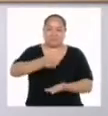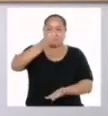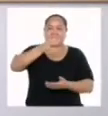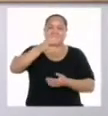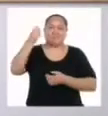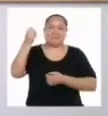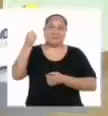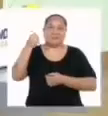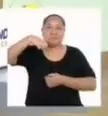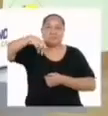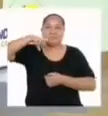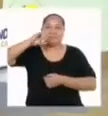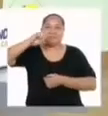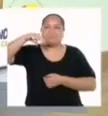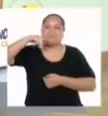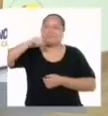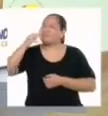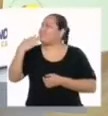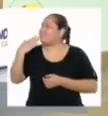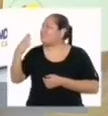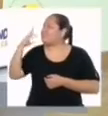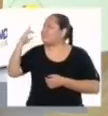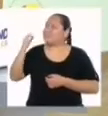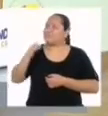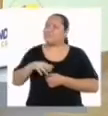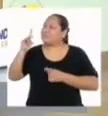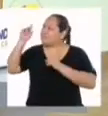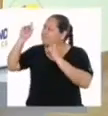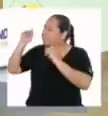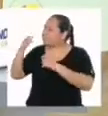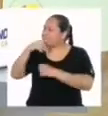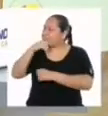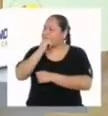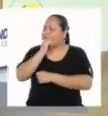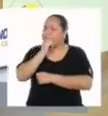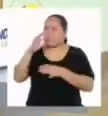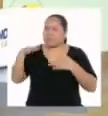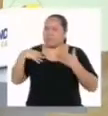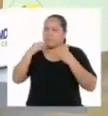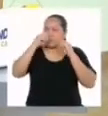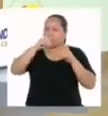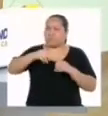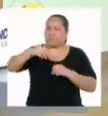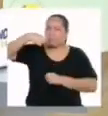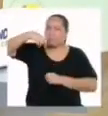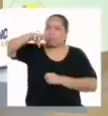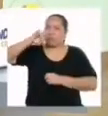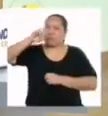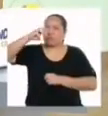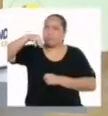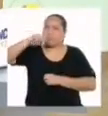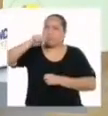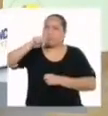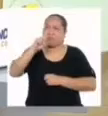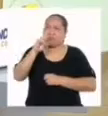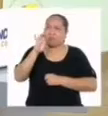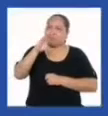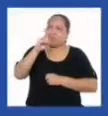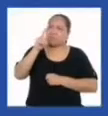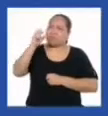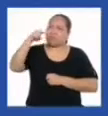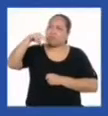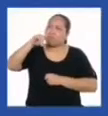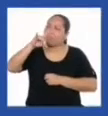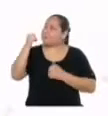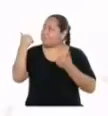de leche con forma de prisma, Yanira. Gracias, profesor. Tengo una pregunta. ¿Puedo llamarlo prisma rectangular? ¿Es correcto